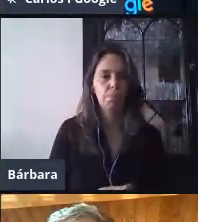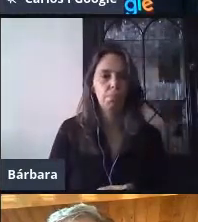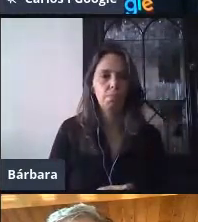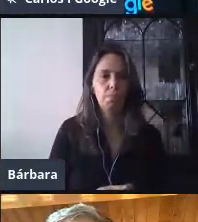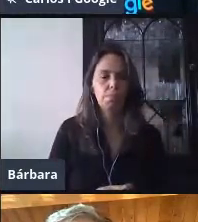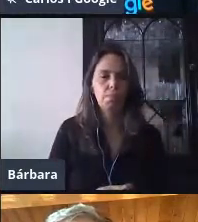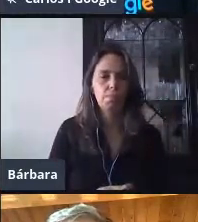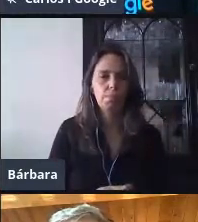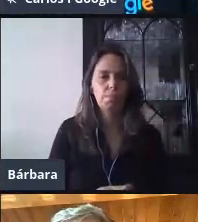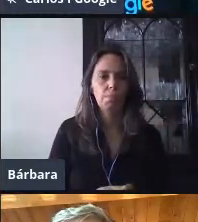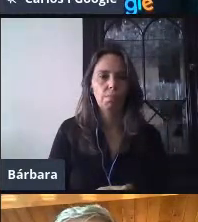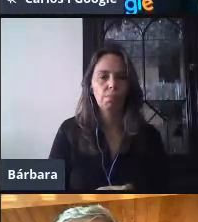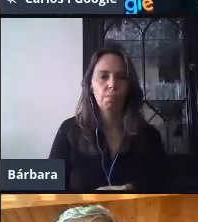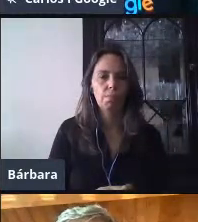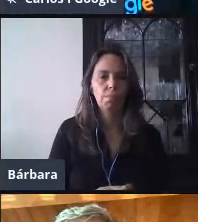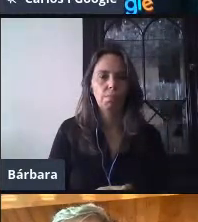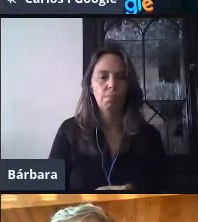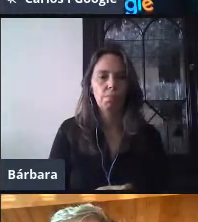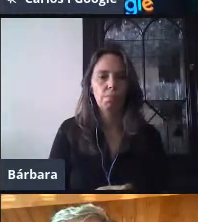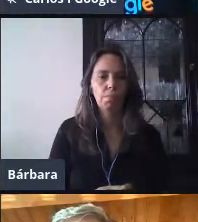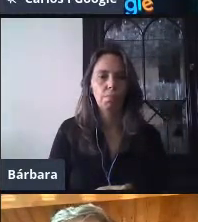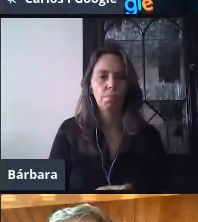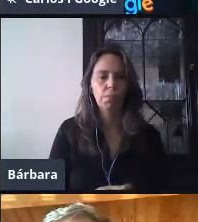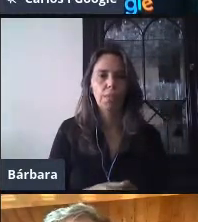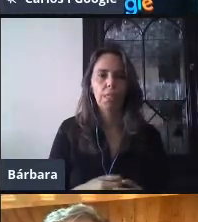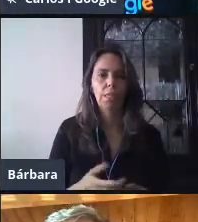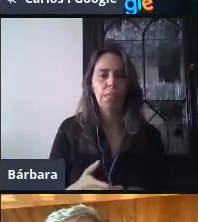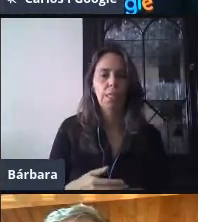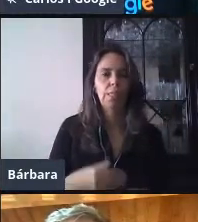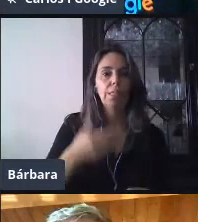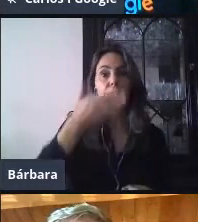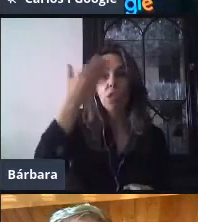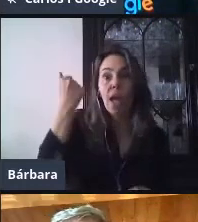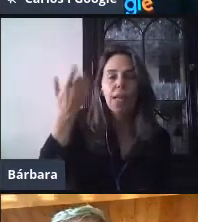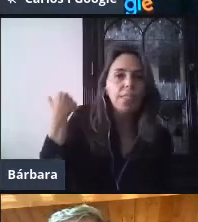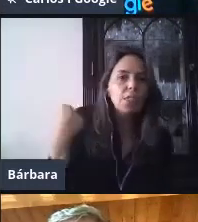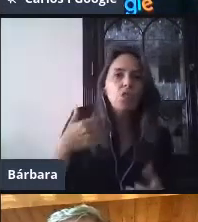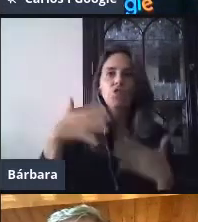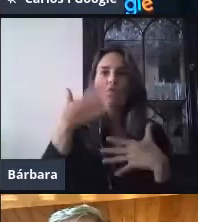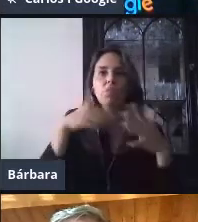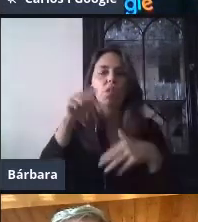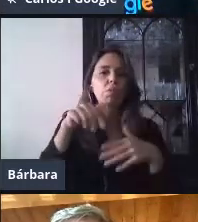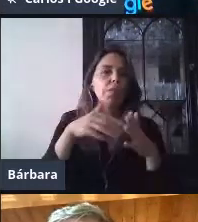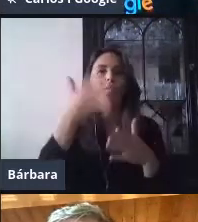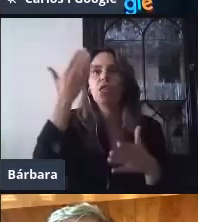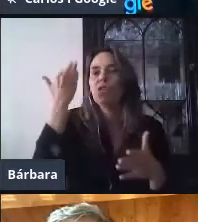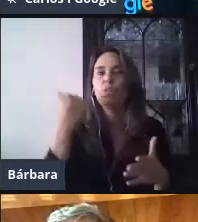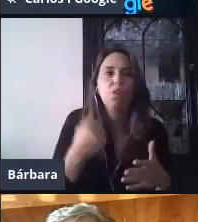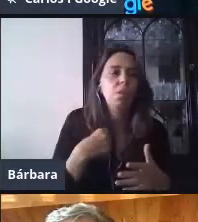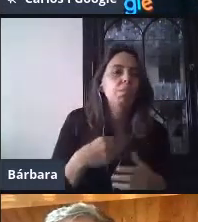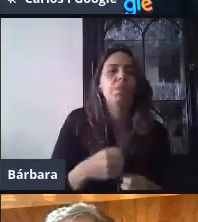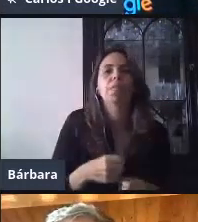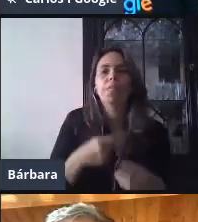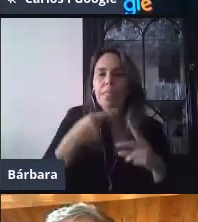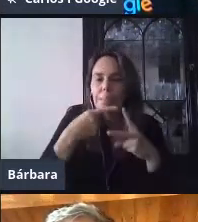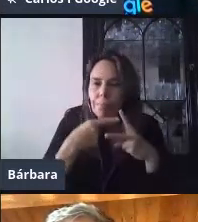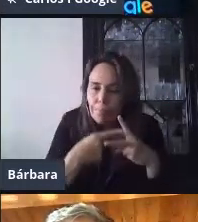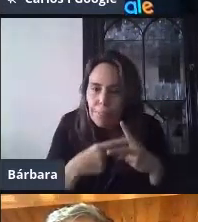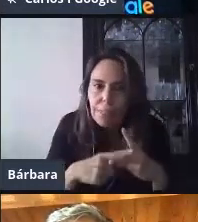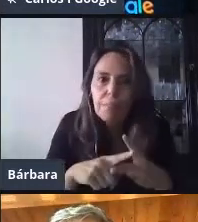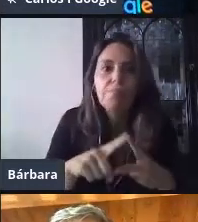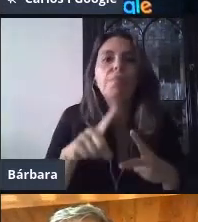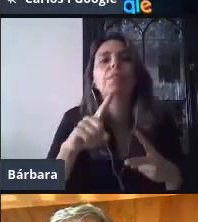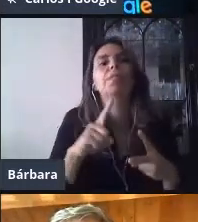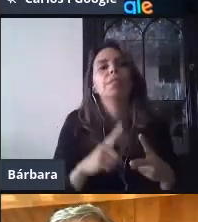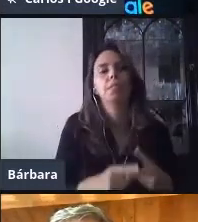aprendiendo a meter en un webinar el lenguaje de señal. No sabíamos hacerlo. No es que no quisiéramos. Es que estamos aprendiendo sobre la marcha